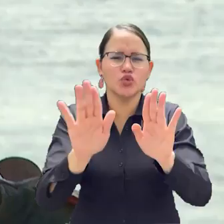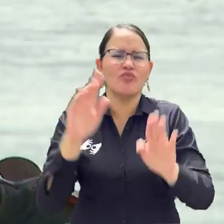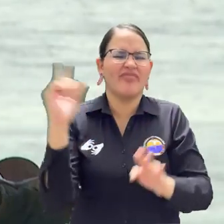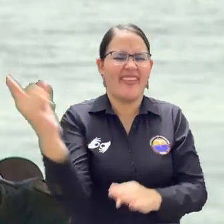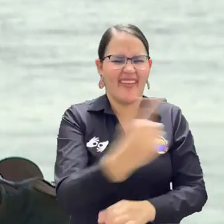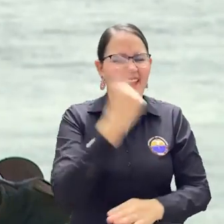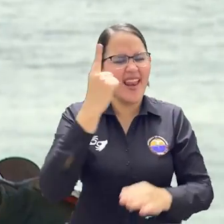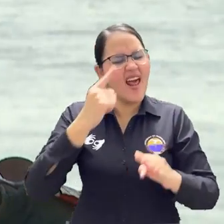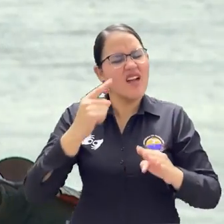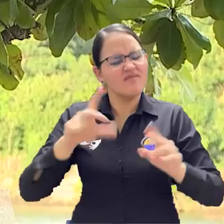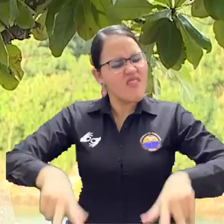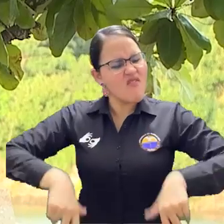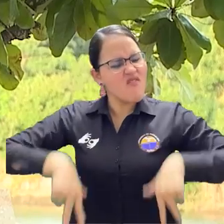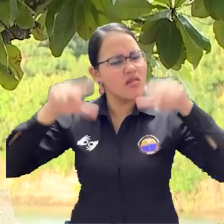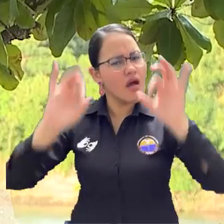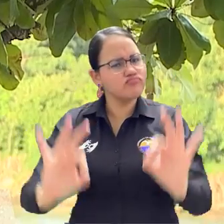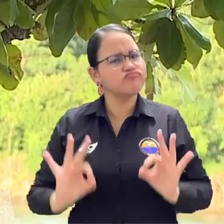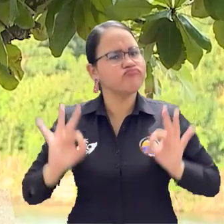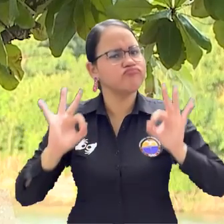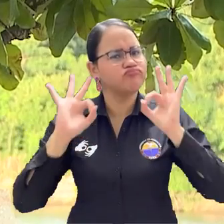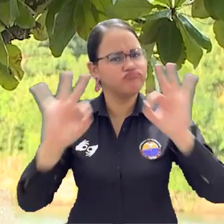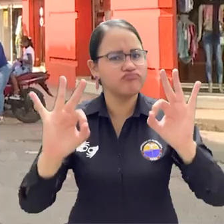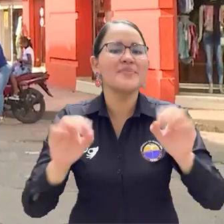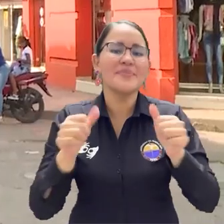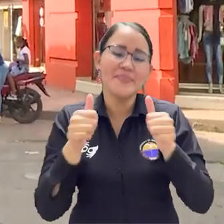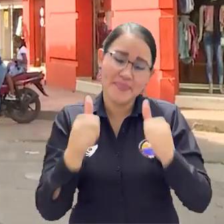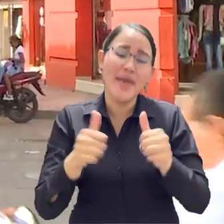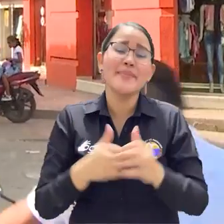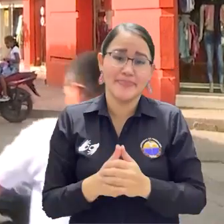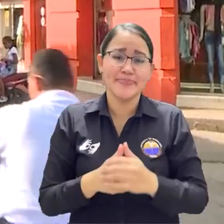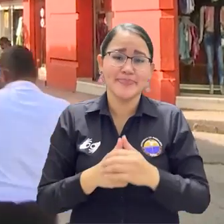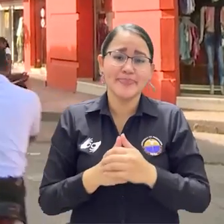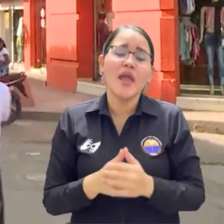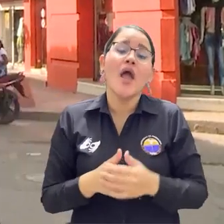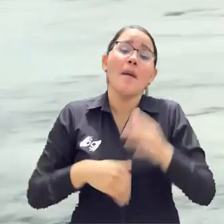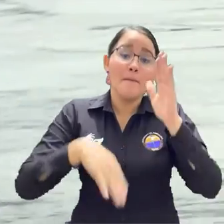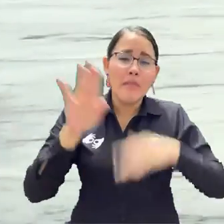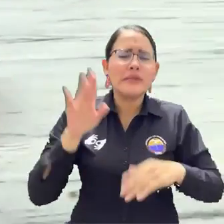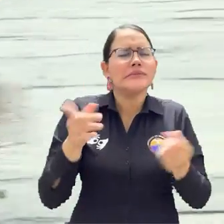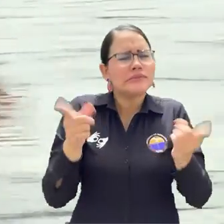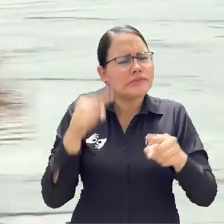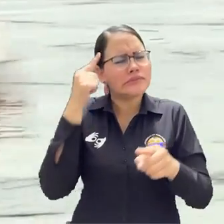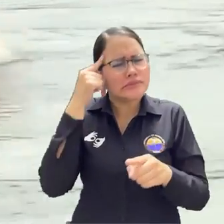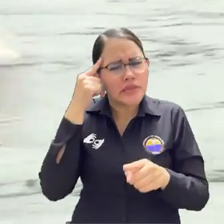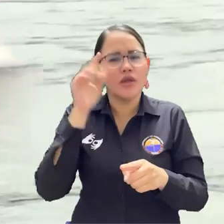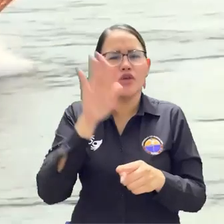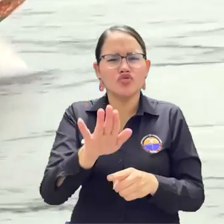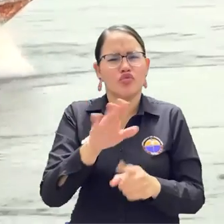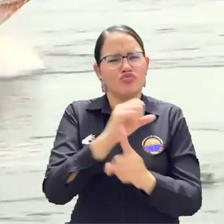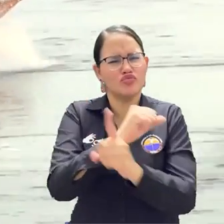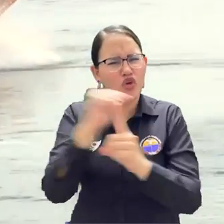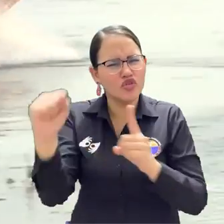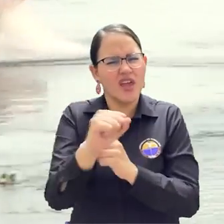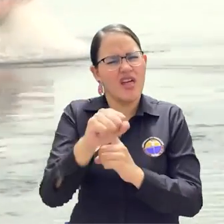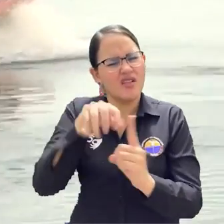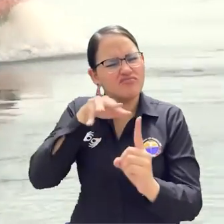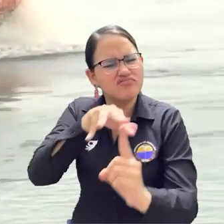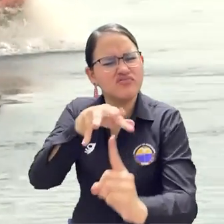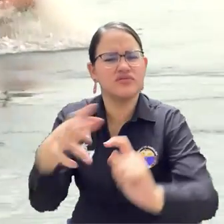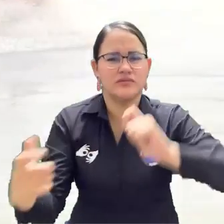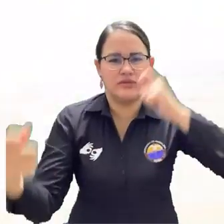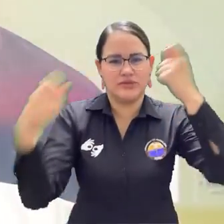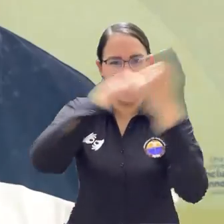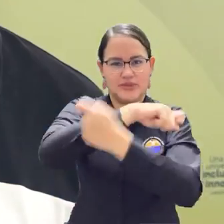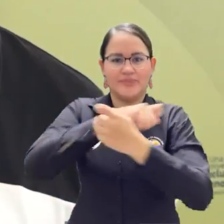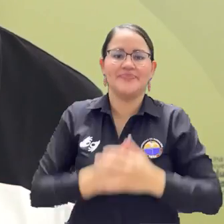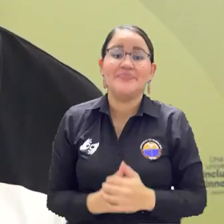mejoramiento de las condiciones de la calidad de vida de los habitantes de este municipio y lo direcciona a la transformación social Y a